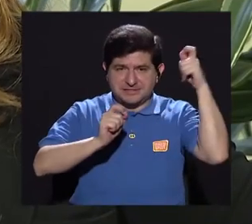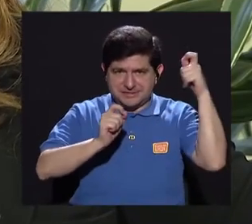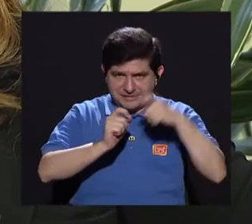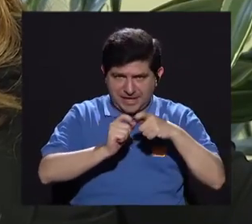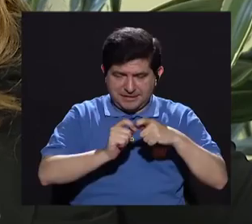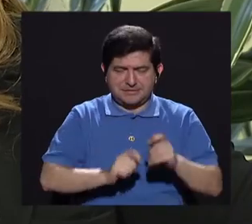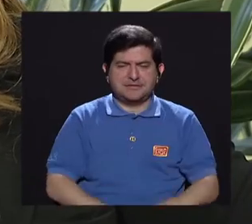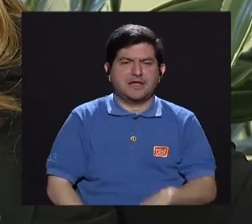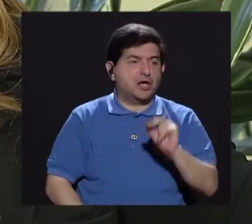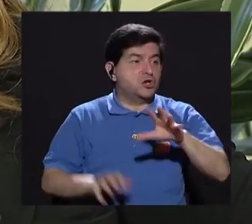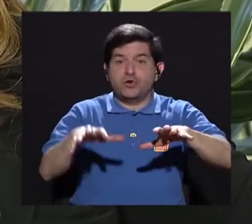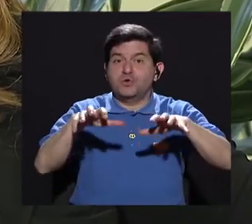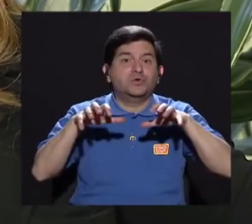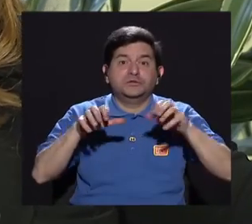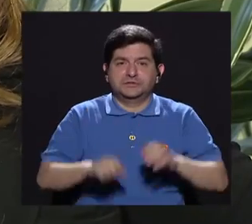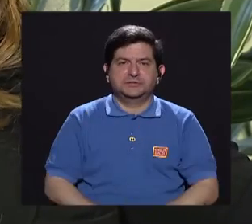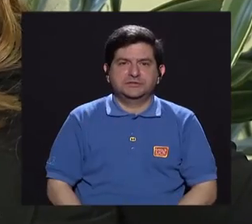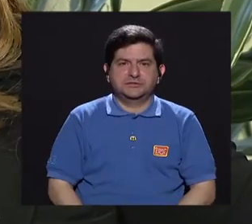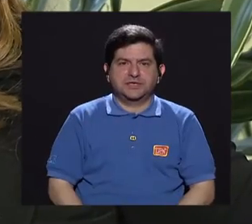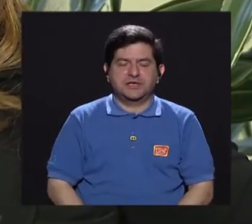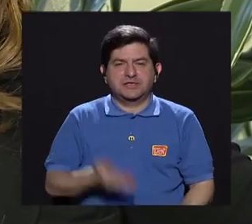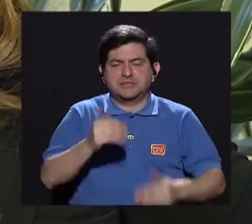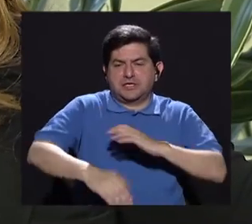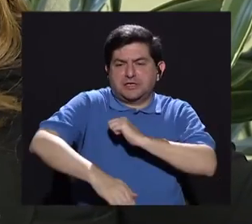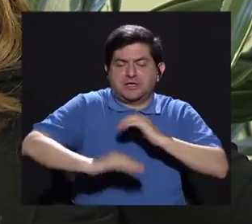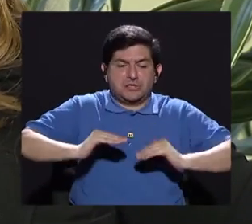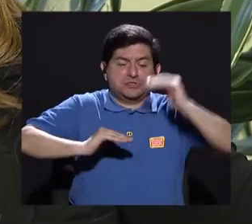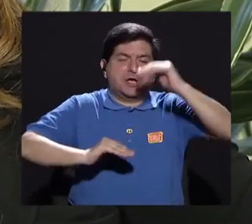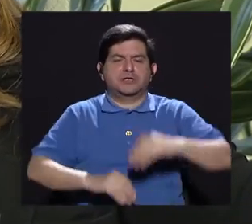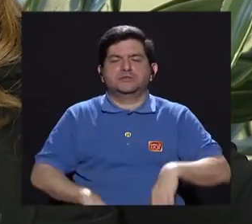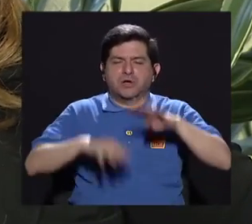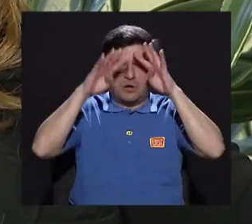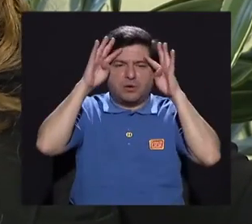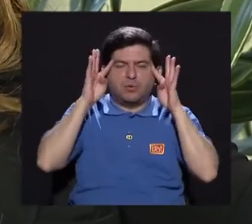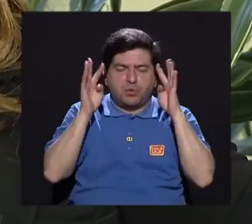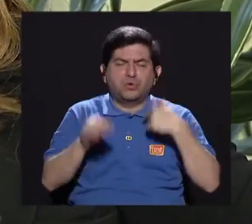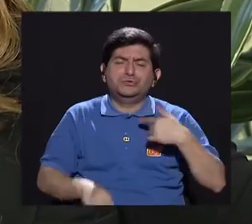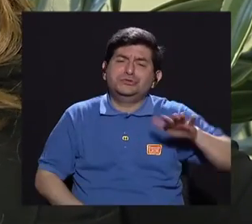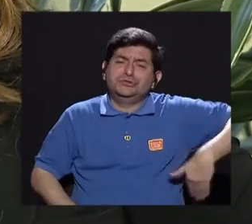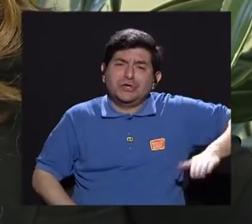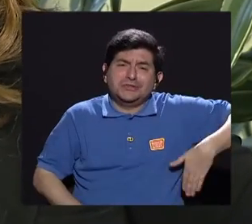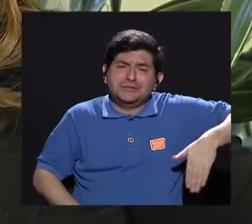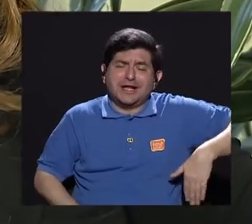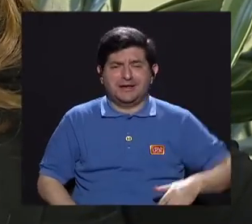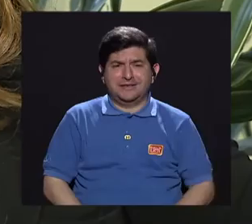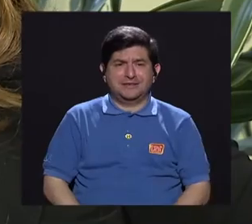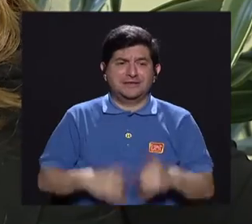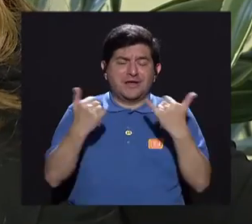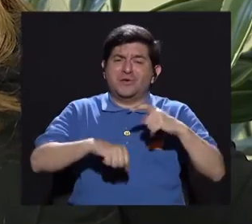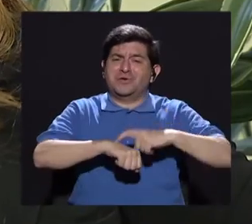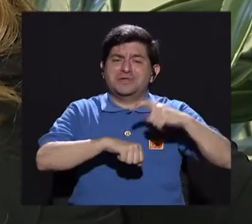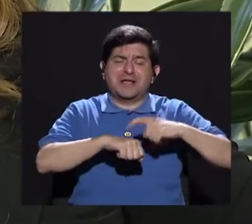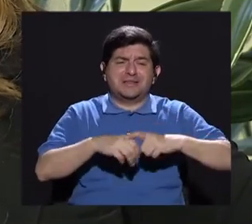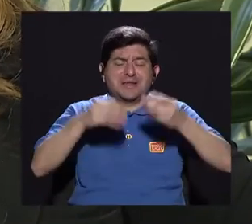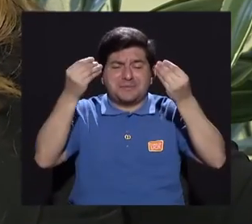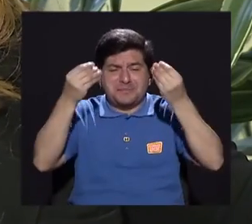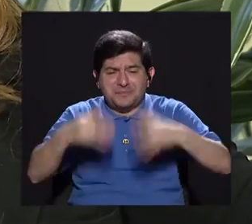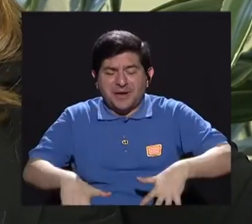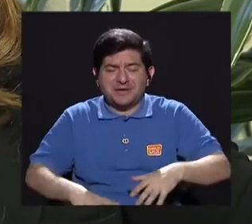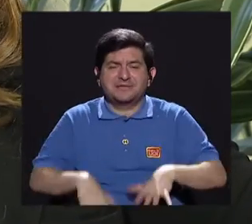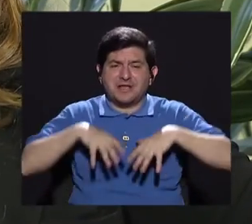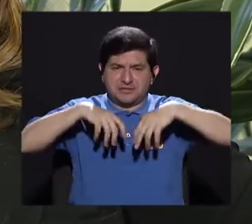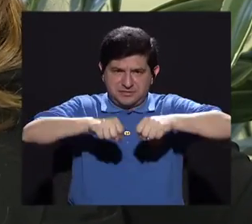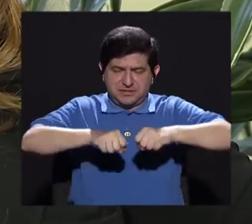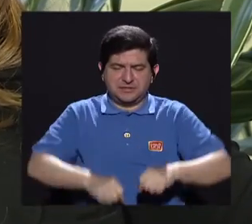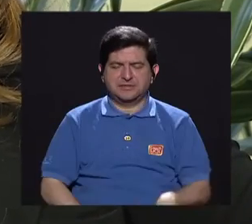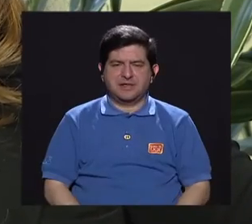Para que no lleguen estresados y la presión arriba y sudorosos de que, ay, me agarró tarde o ya pasó el tiempo y perdieron la cita,